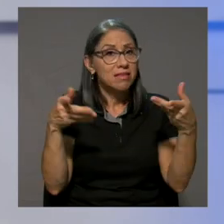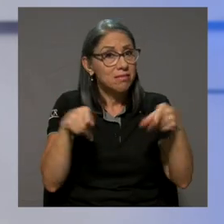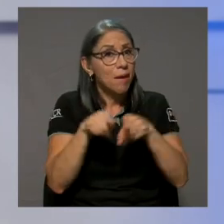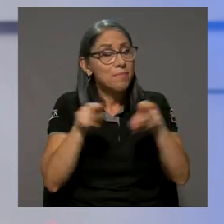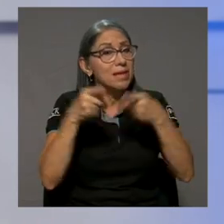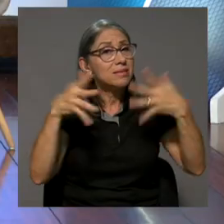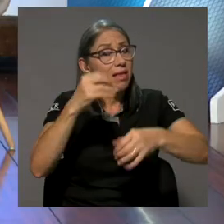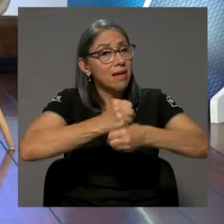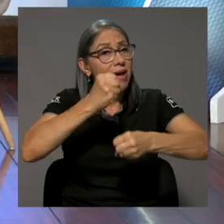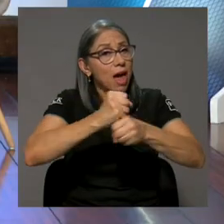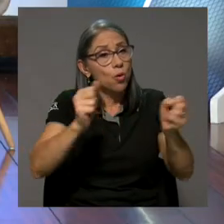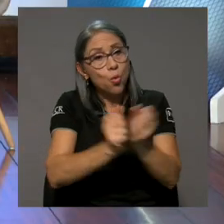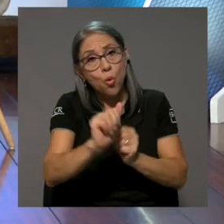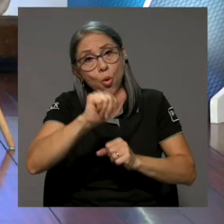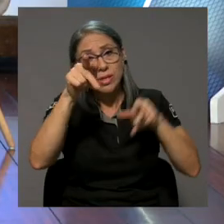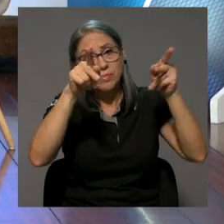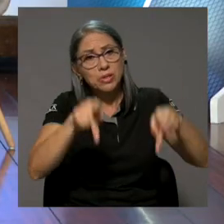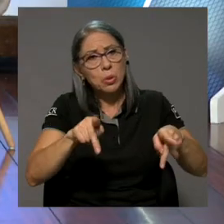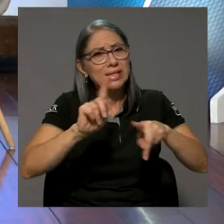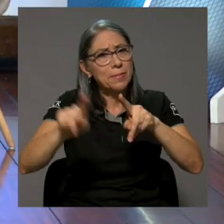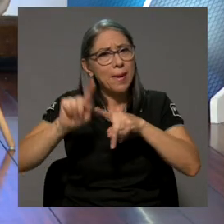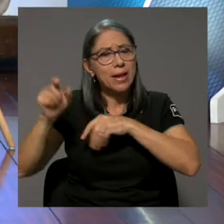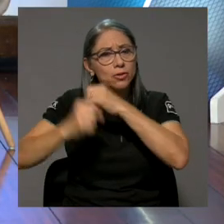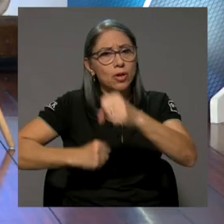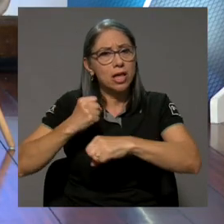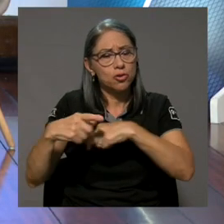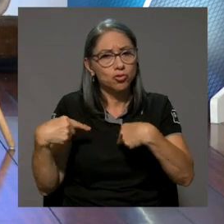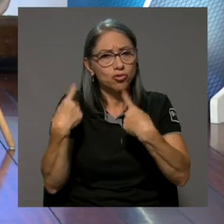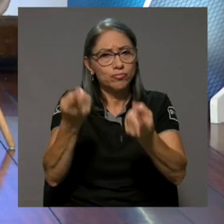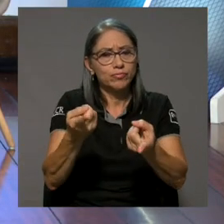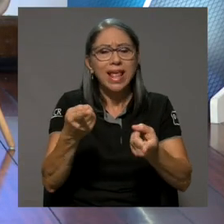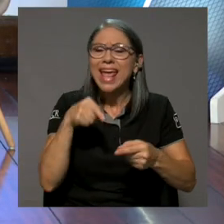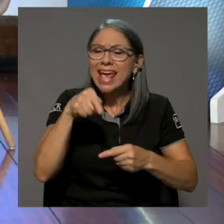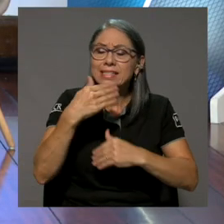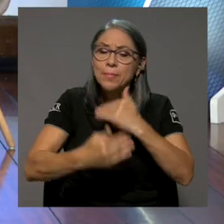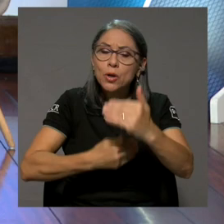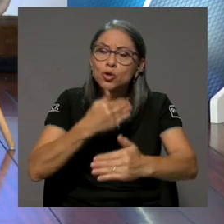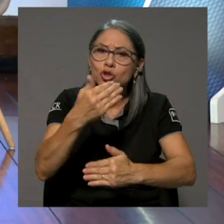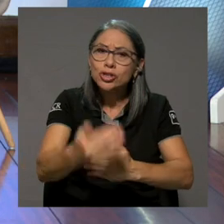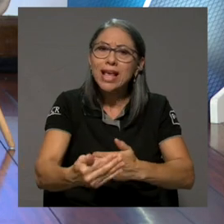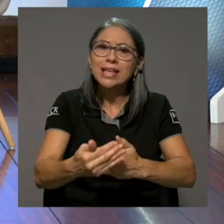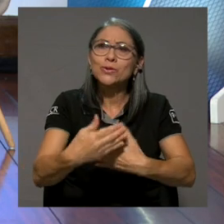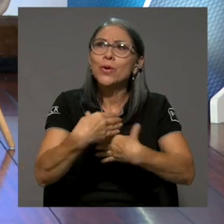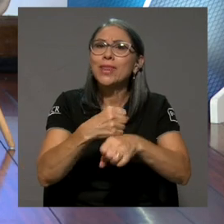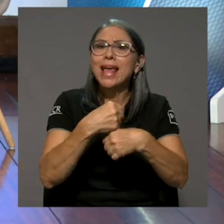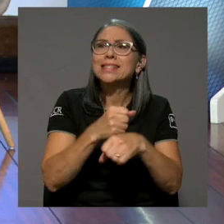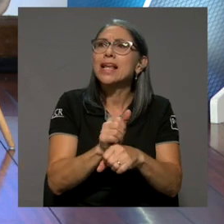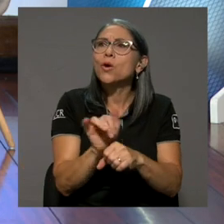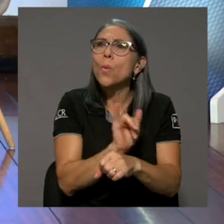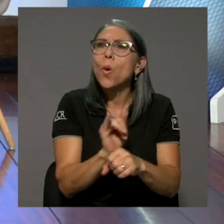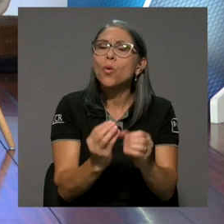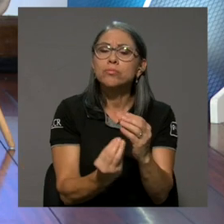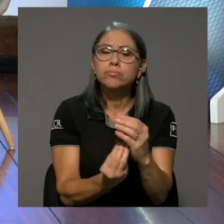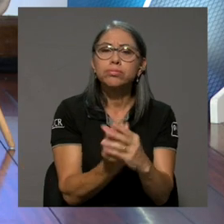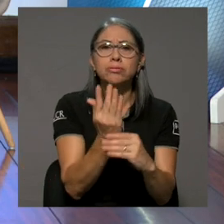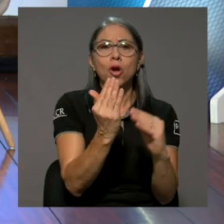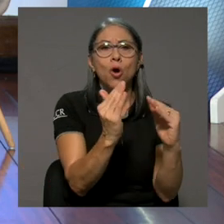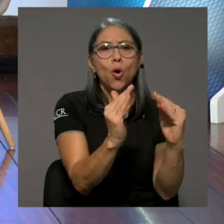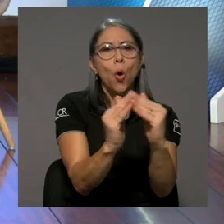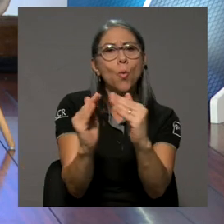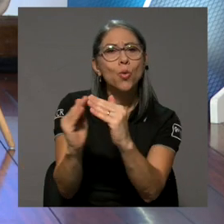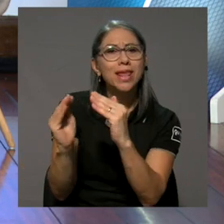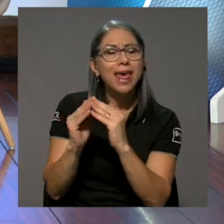otras producciones durante varios años. ¿Cómo ha sido, digamos, ese proceso de crear una suerte de